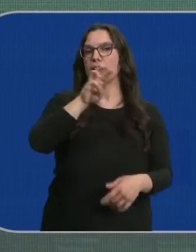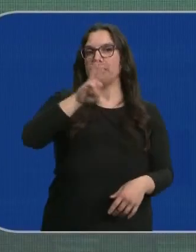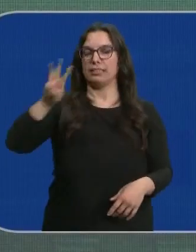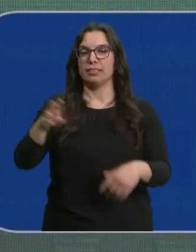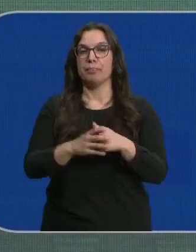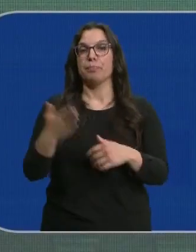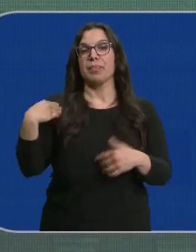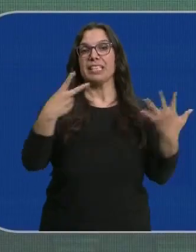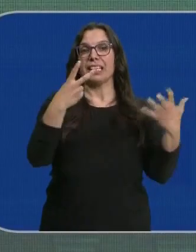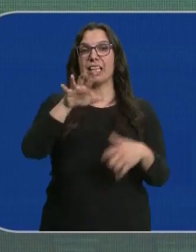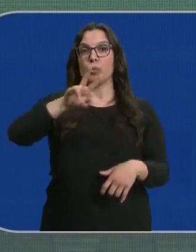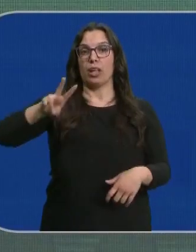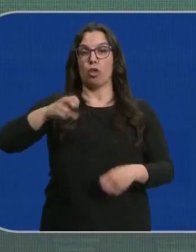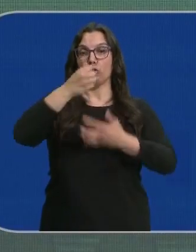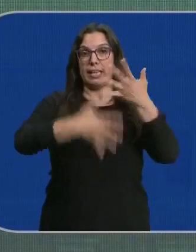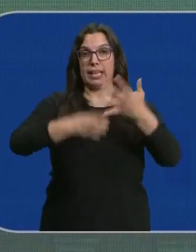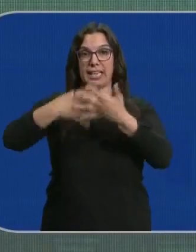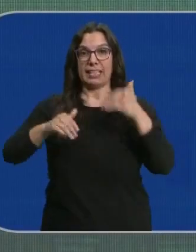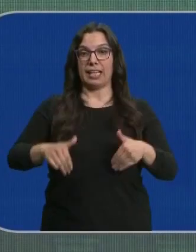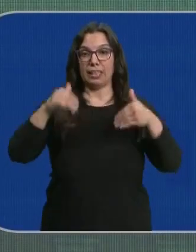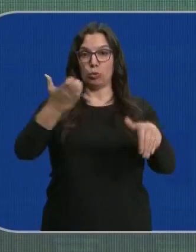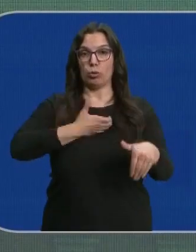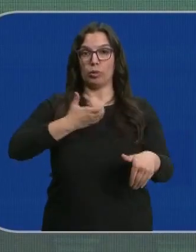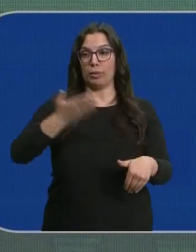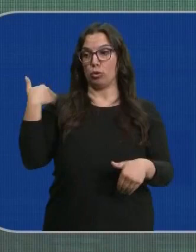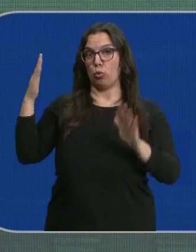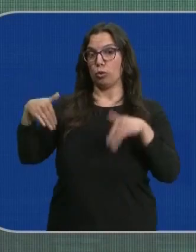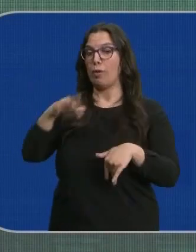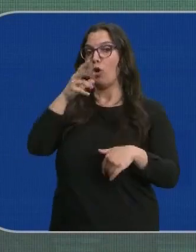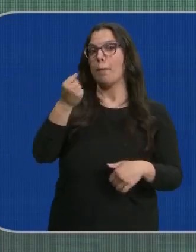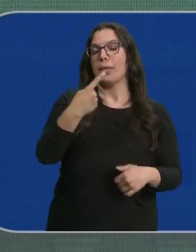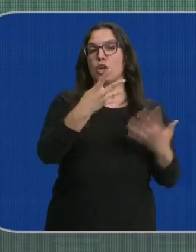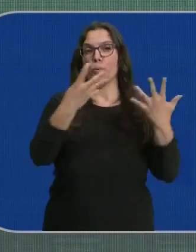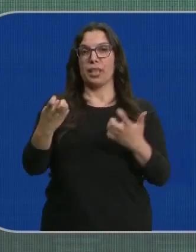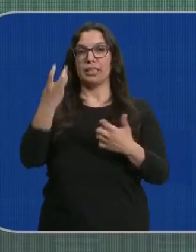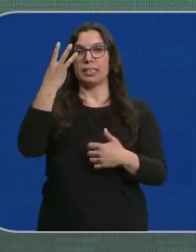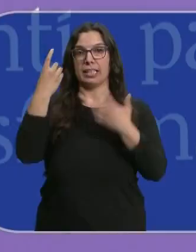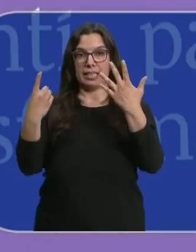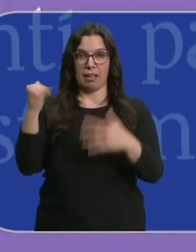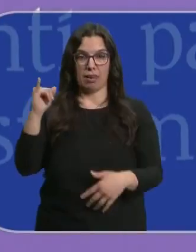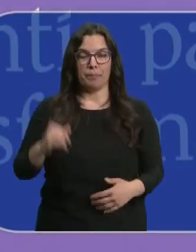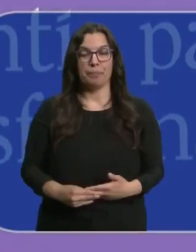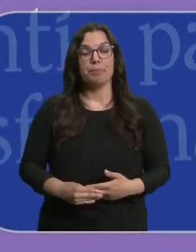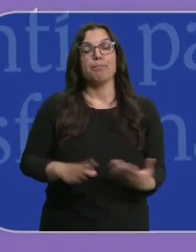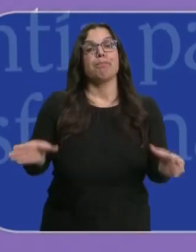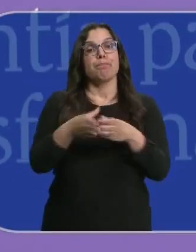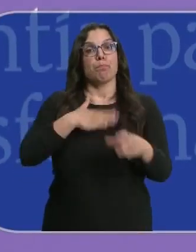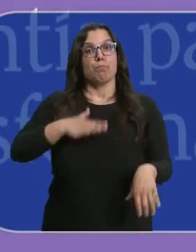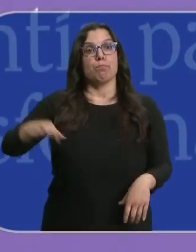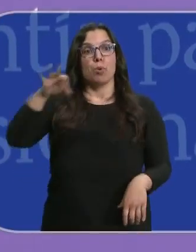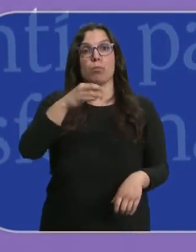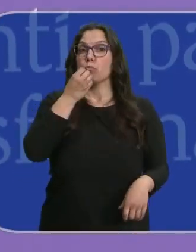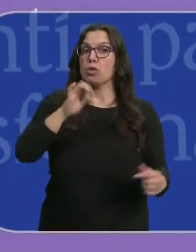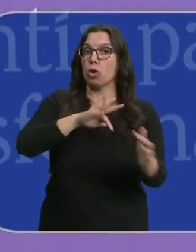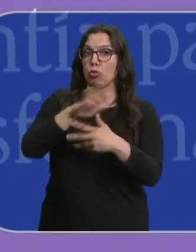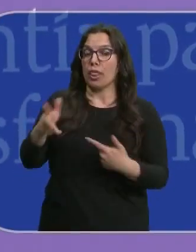752 candidaturas municipales a 1.936 unidades. Mientras en Podemos...